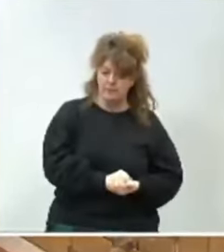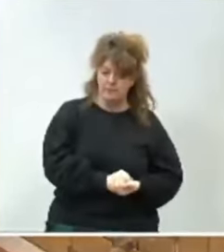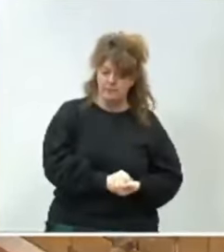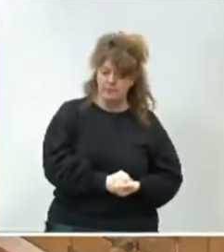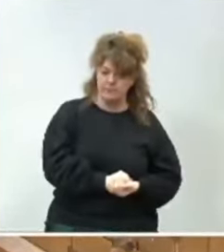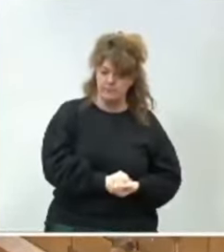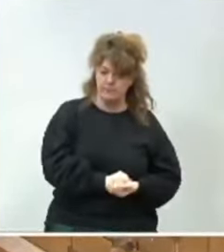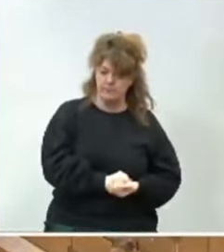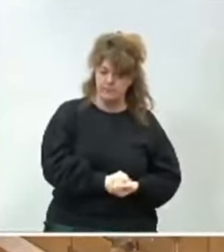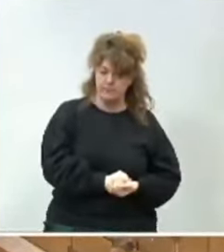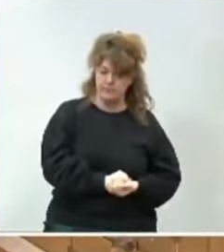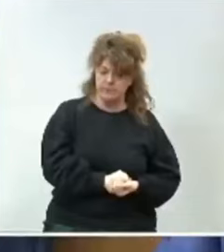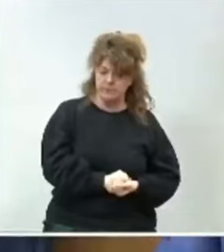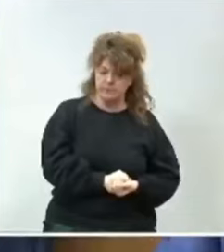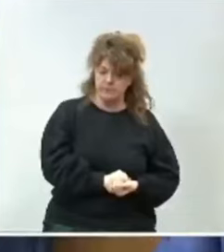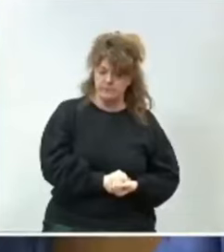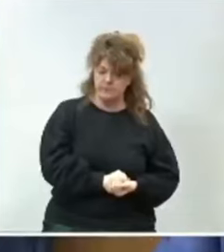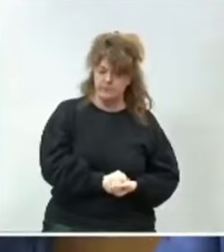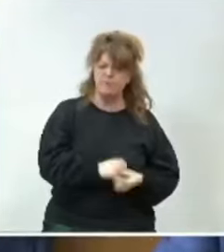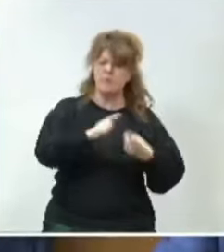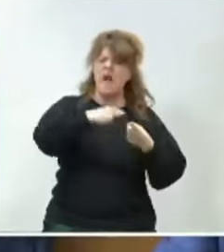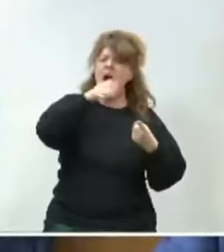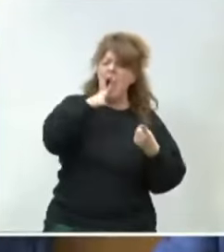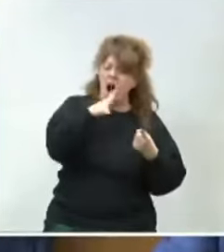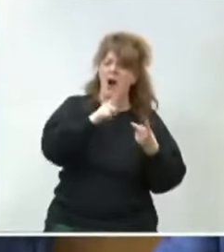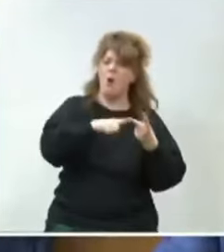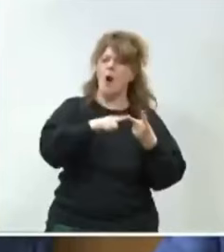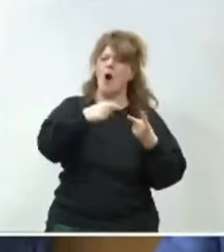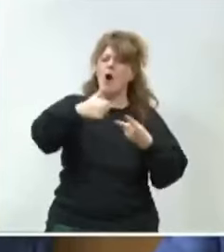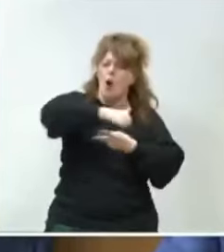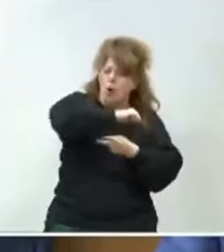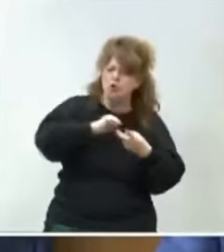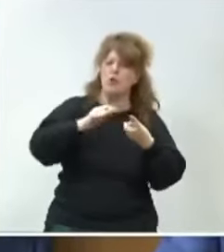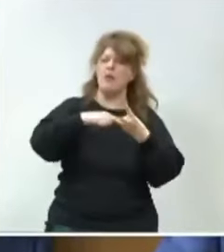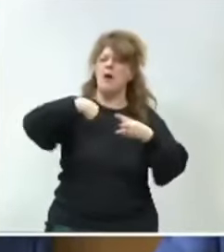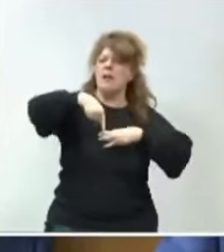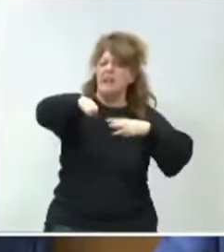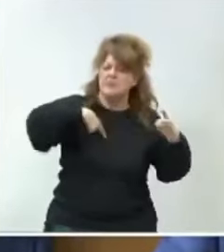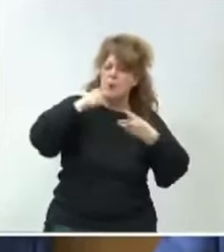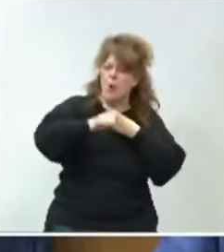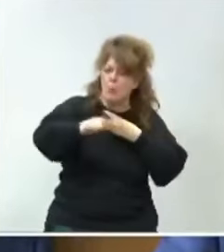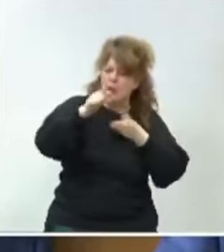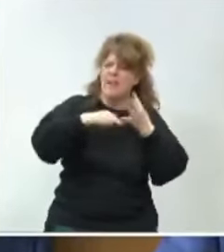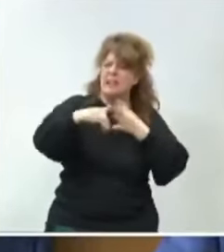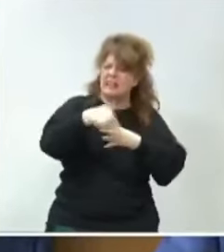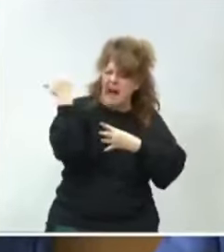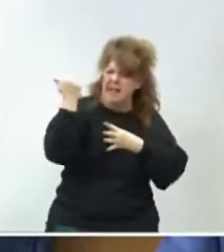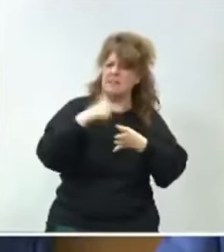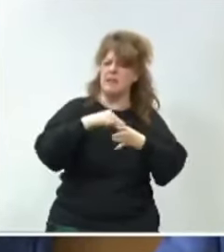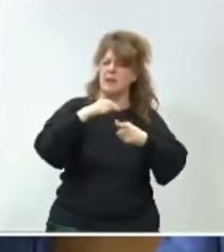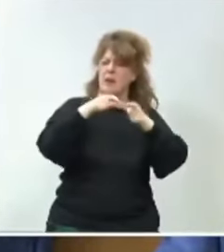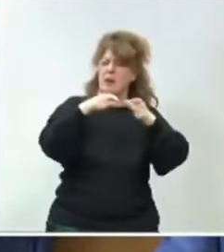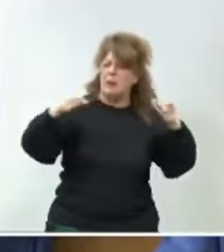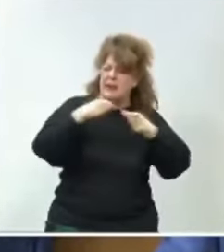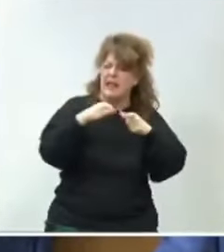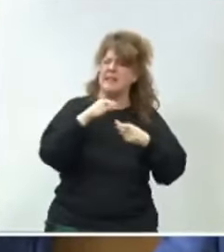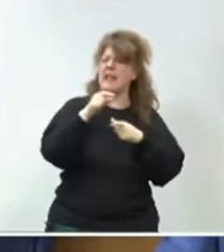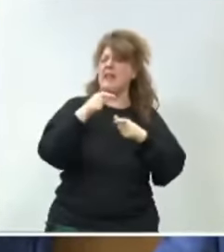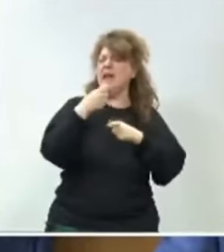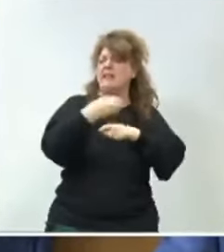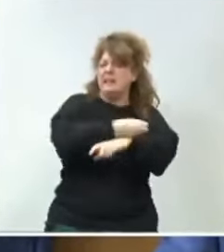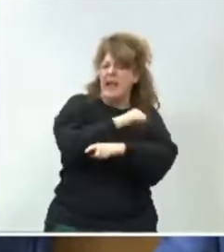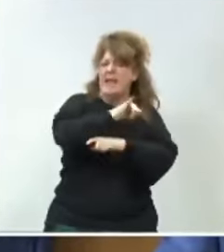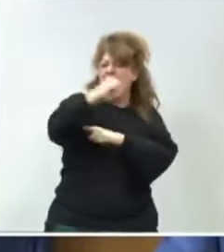Subieron el IVA del agua, de las conservas, de los transportes de viajeros, de los taxis, billetes de tren, avión,